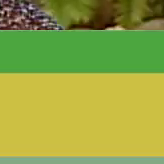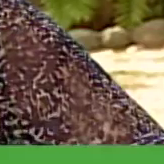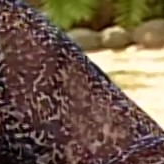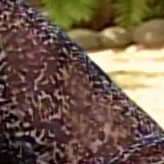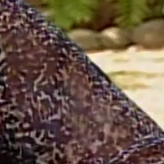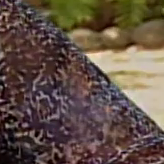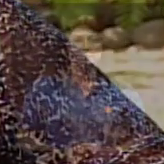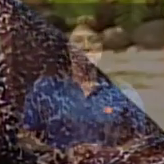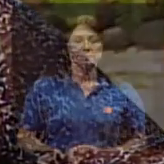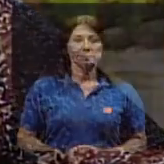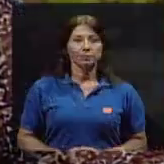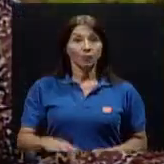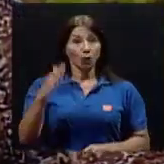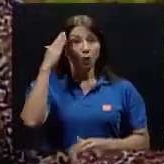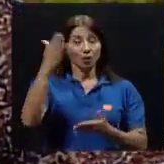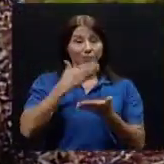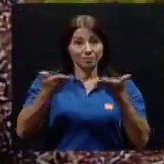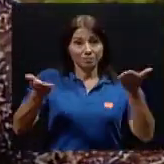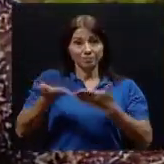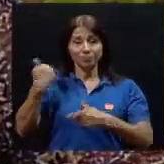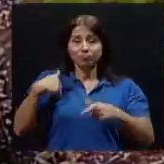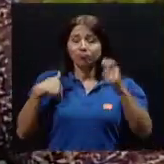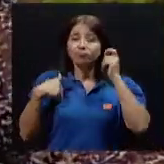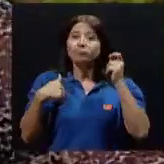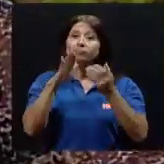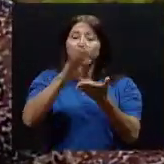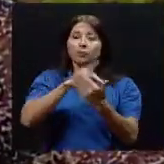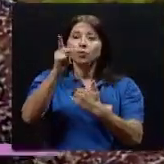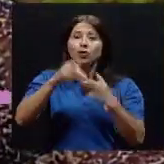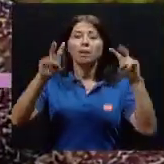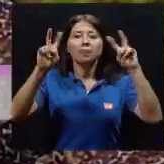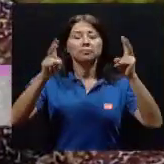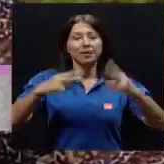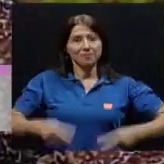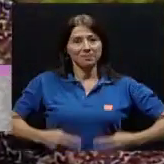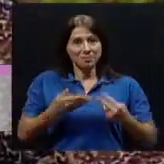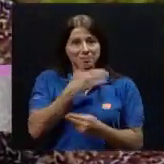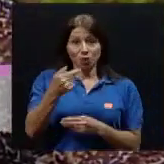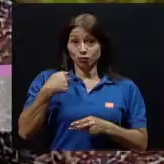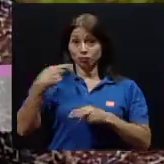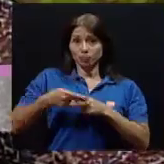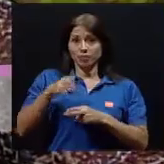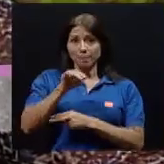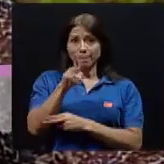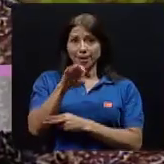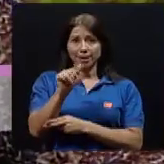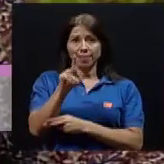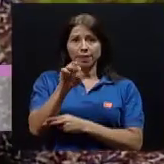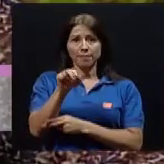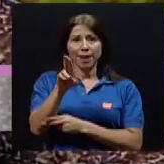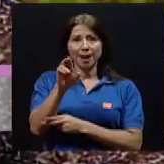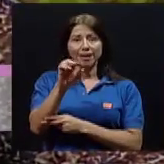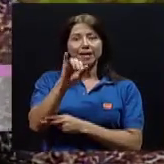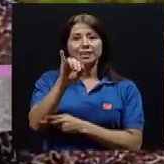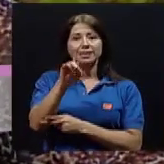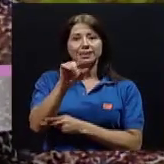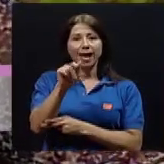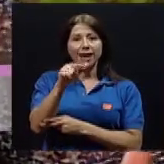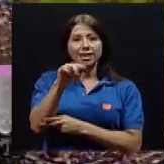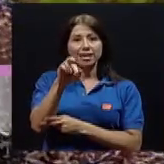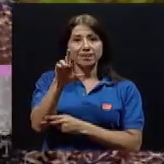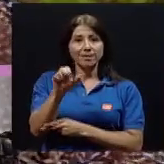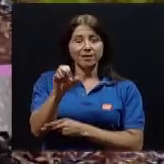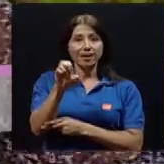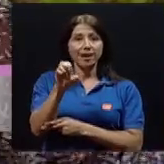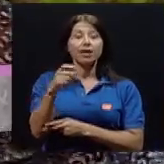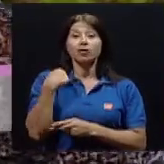Hola, bienvenidos y bienvenidas a su programa Vivir Mejor, soy María del Maris Aguirre y estaré con ustedes en estos 30 minutos que tenemos